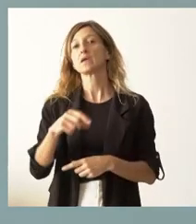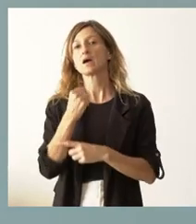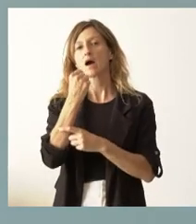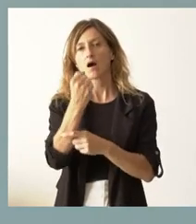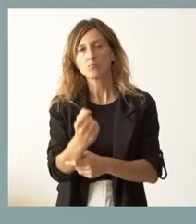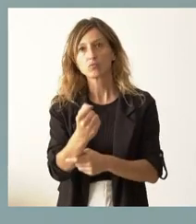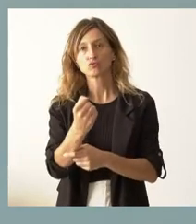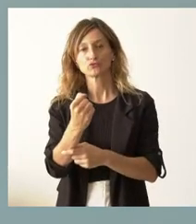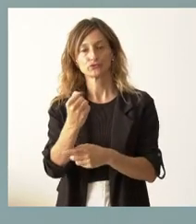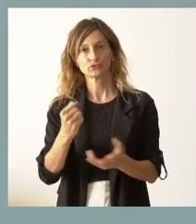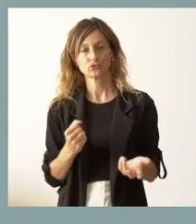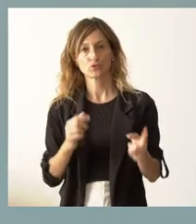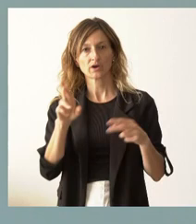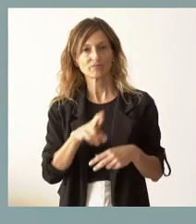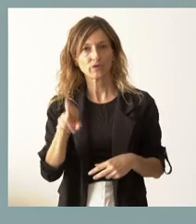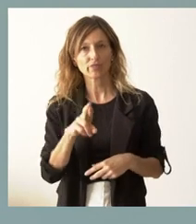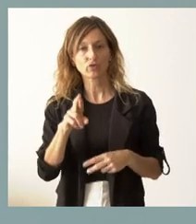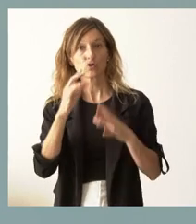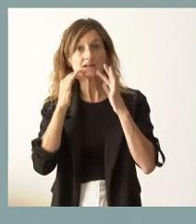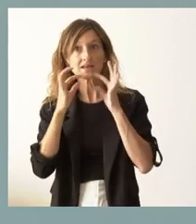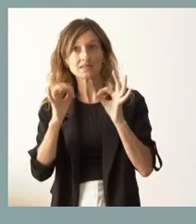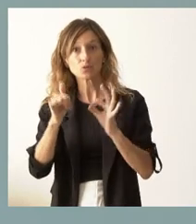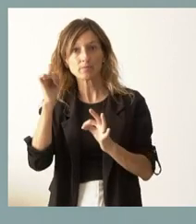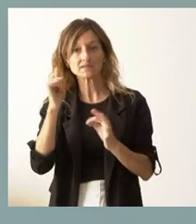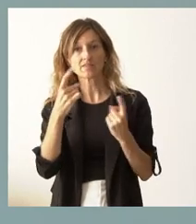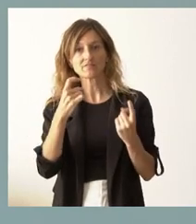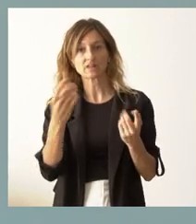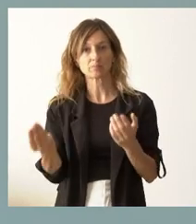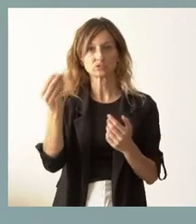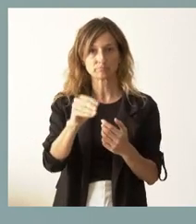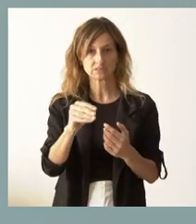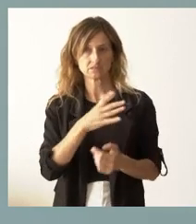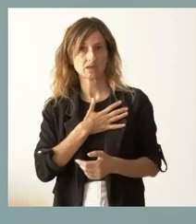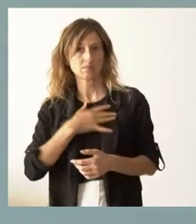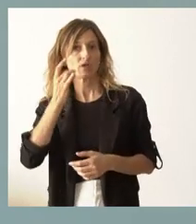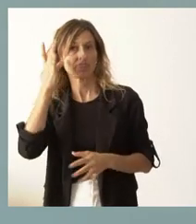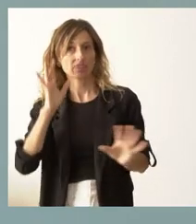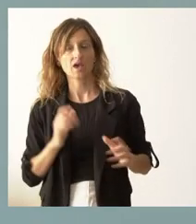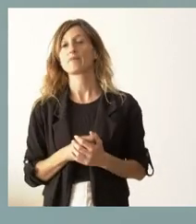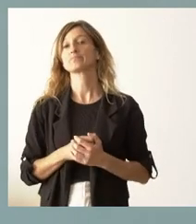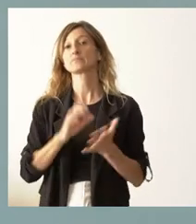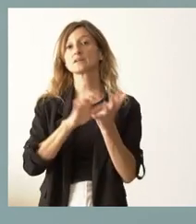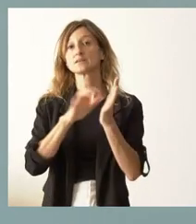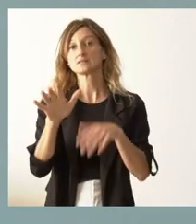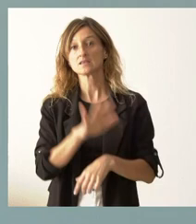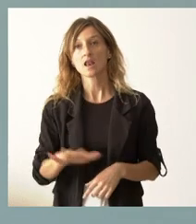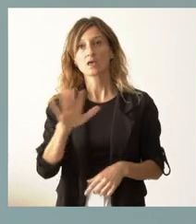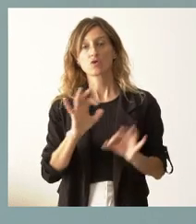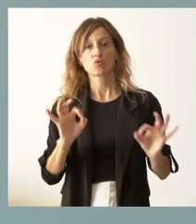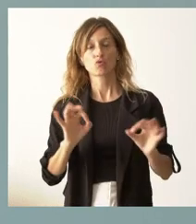específicamente en aquellos momentos de mayor riesgo cuando fuera necesaria. Esta es la idea que tenemos. Castilla y León tiene